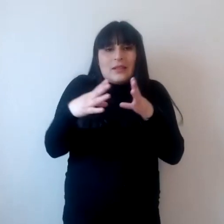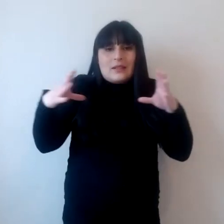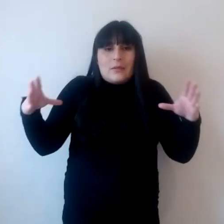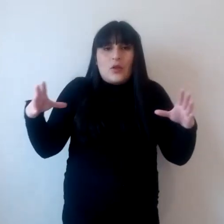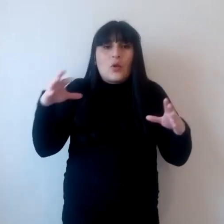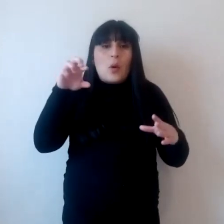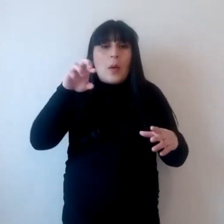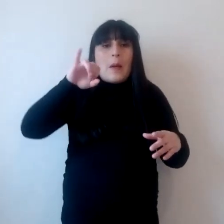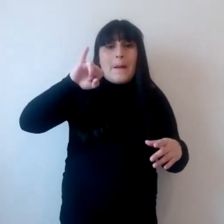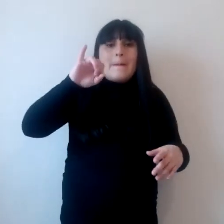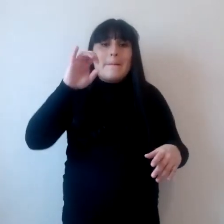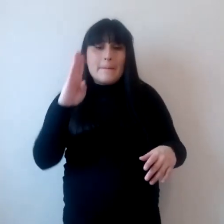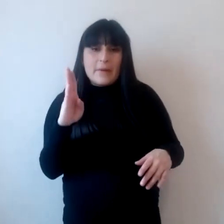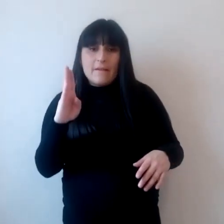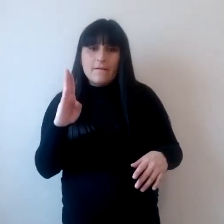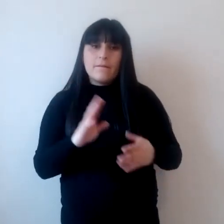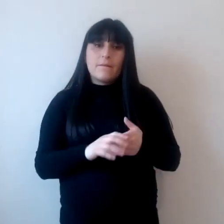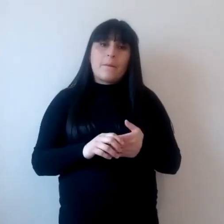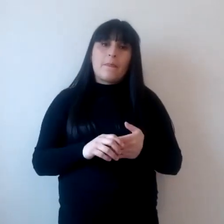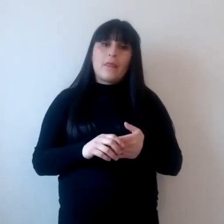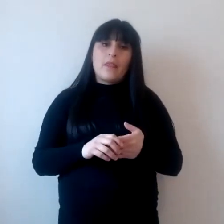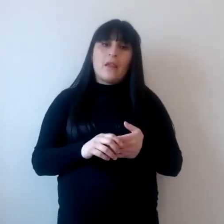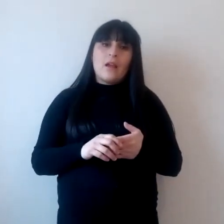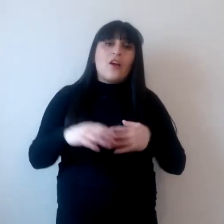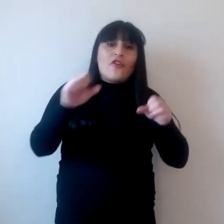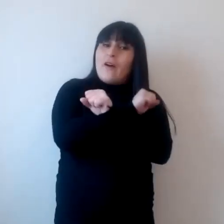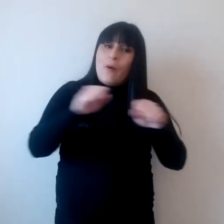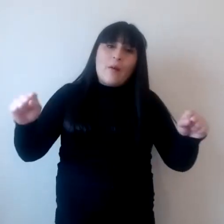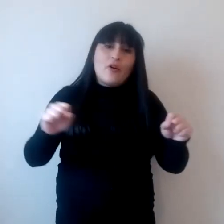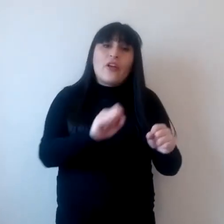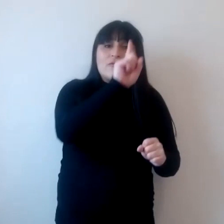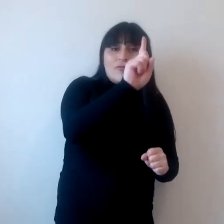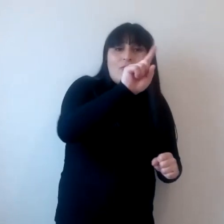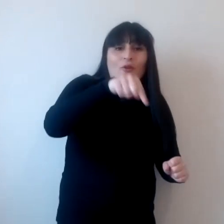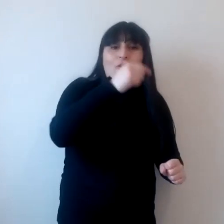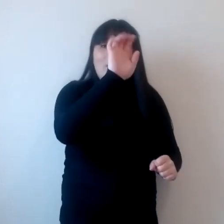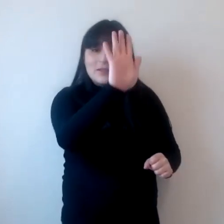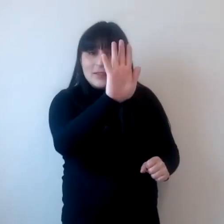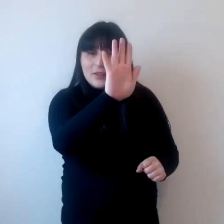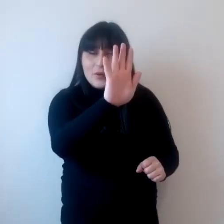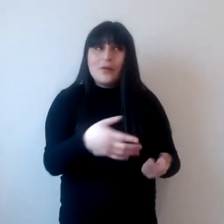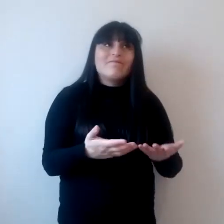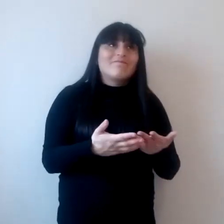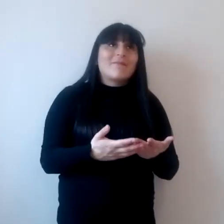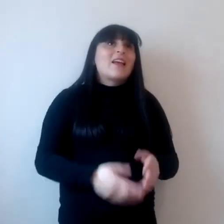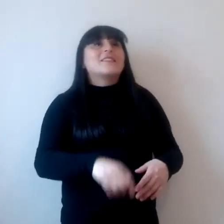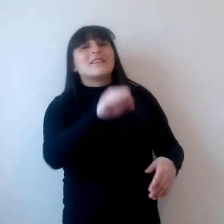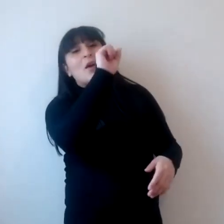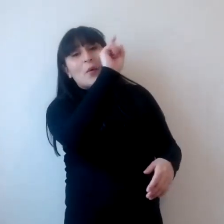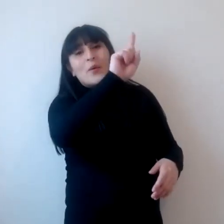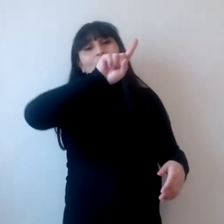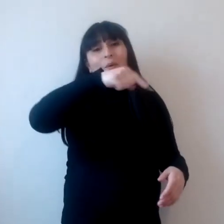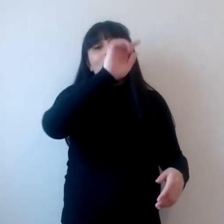del grado y medio si queremos conseguir el objetivo del grado y medio no podemos crecer el 7% del